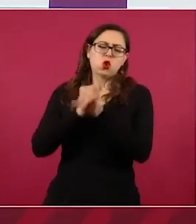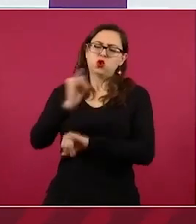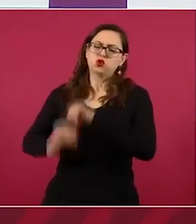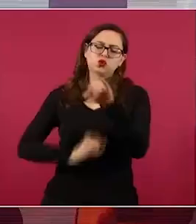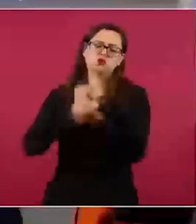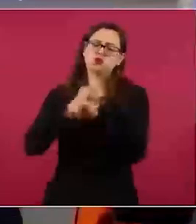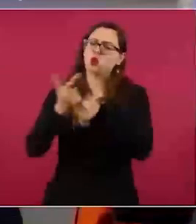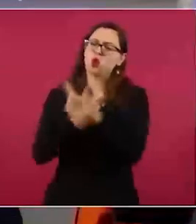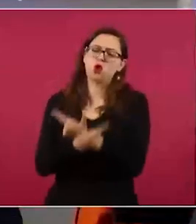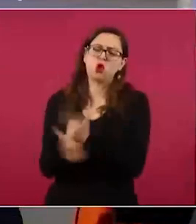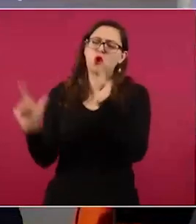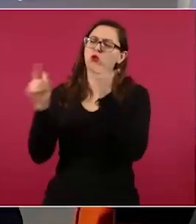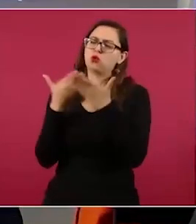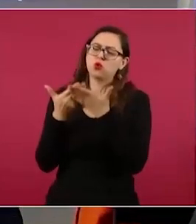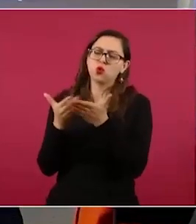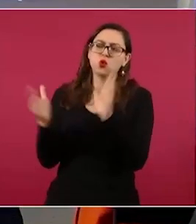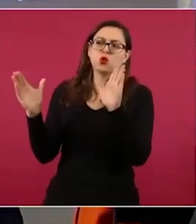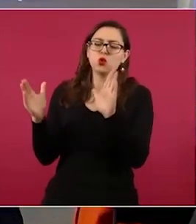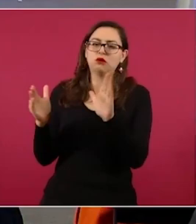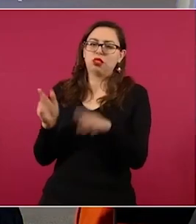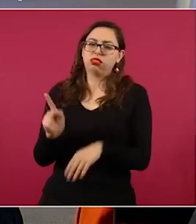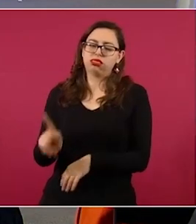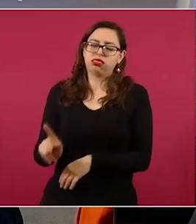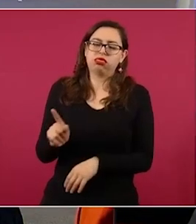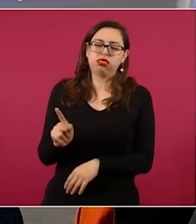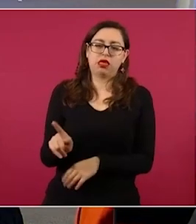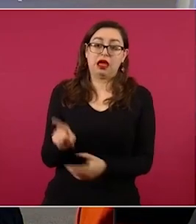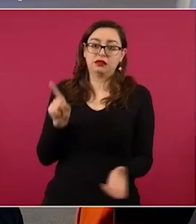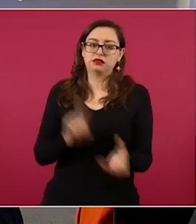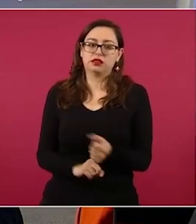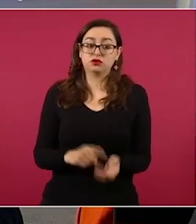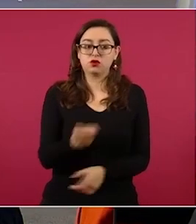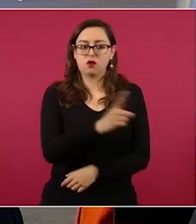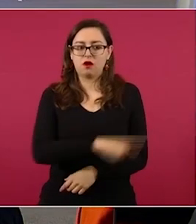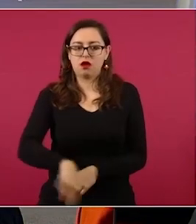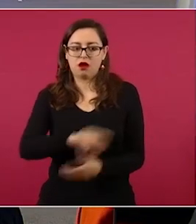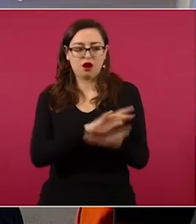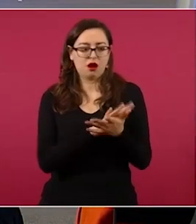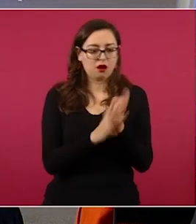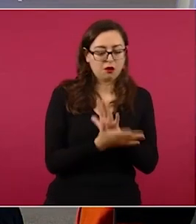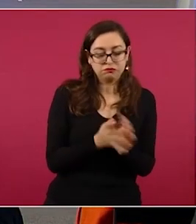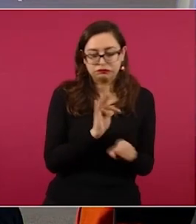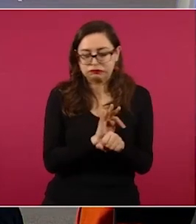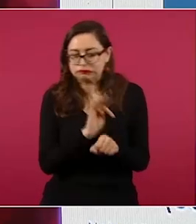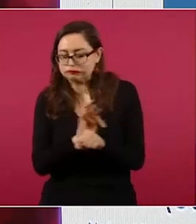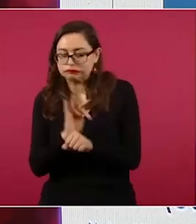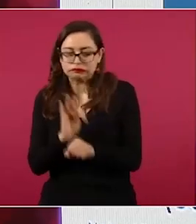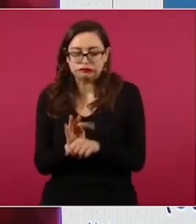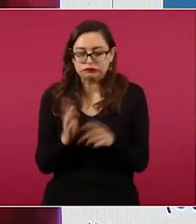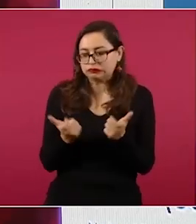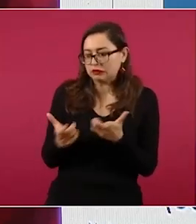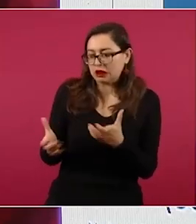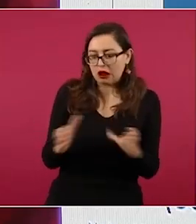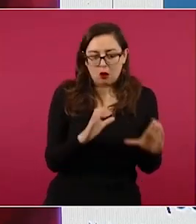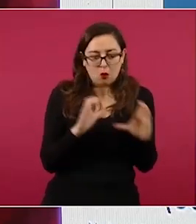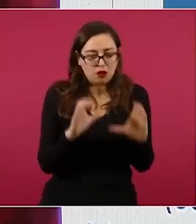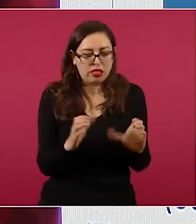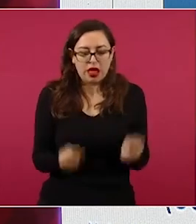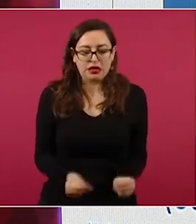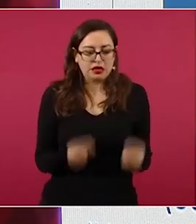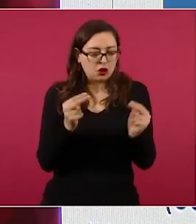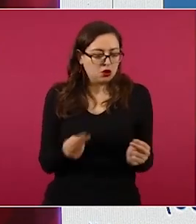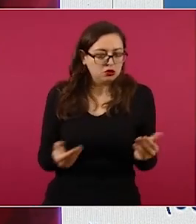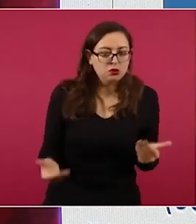monopolios. Y nosotros ya no protegemos a